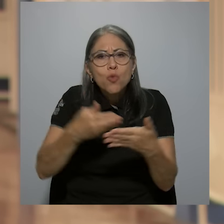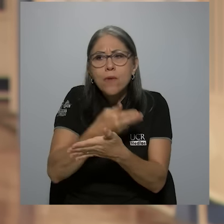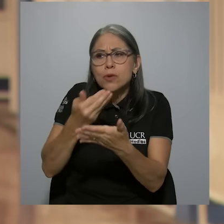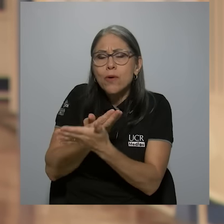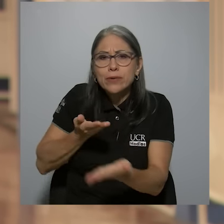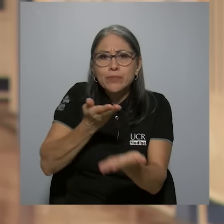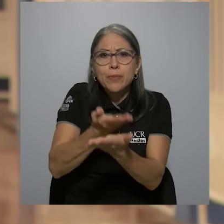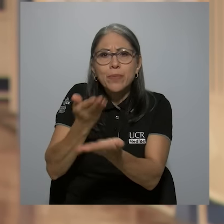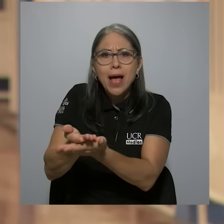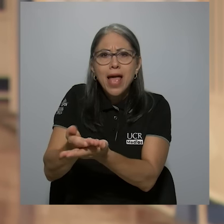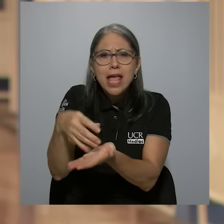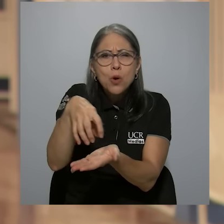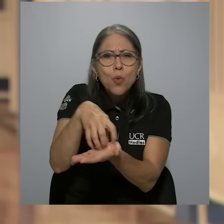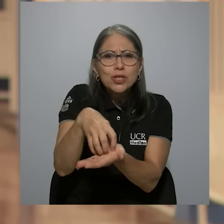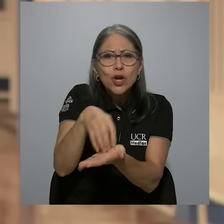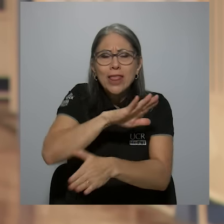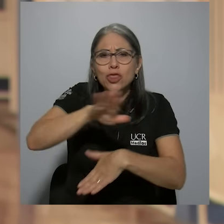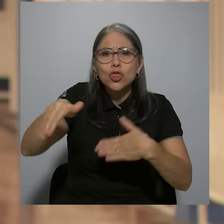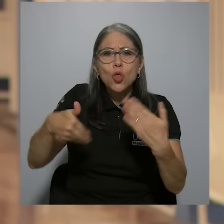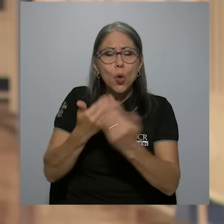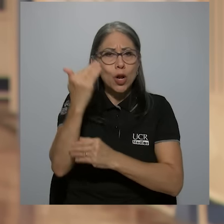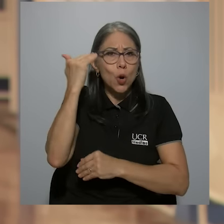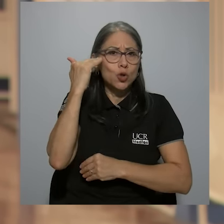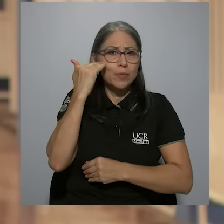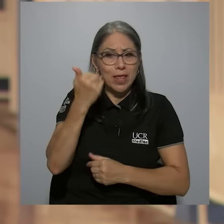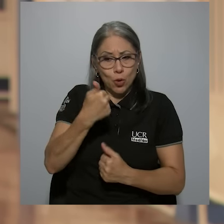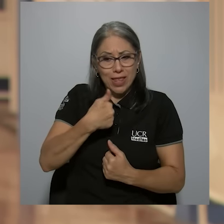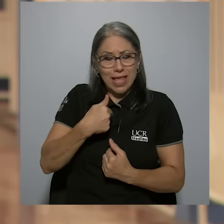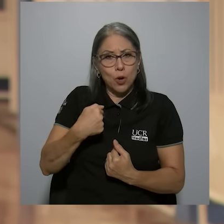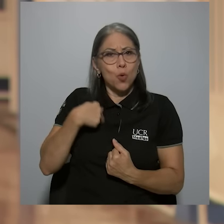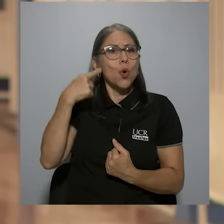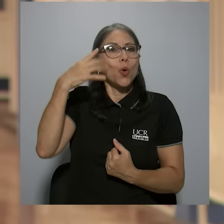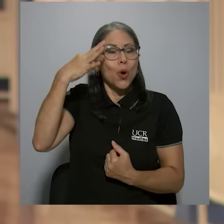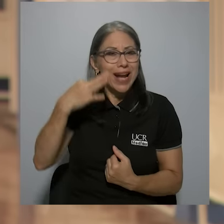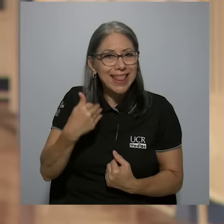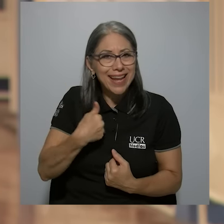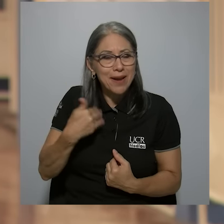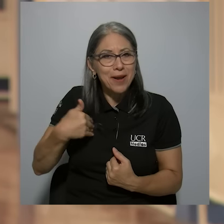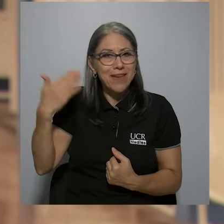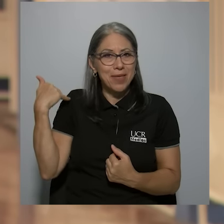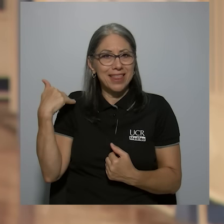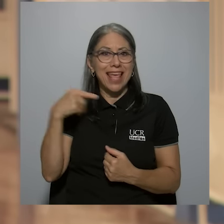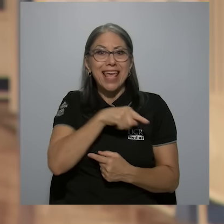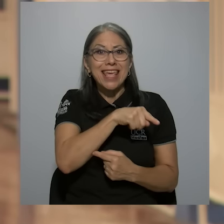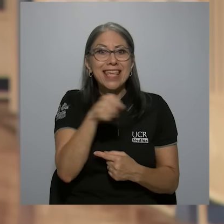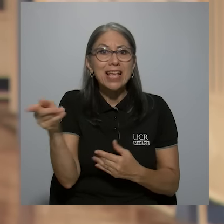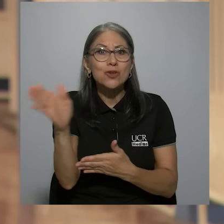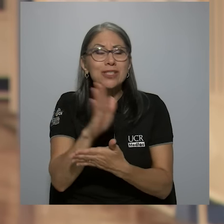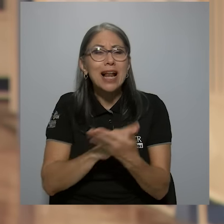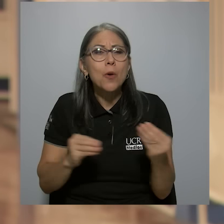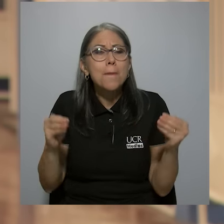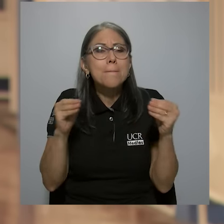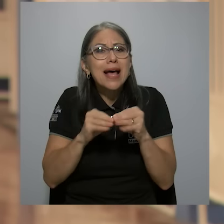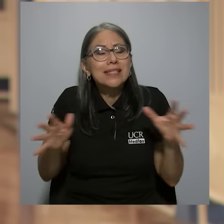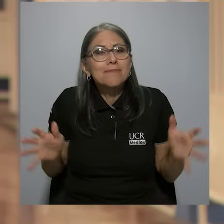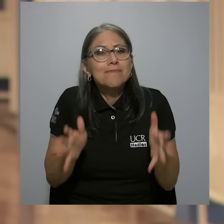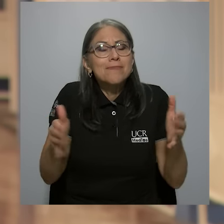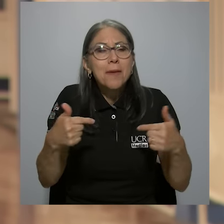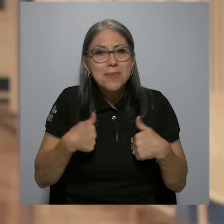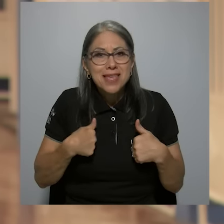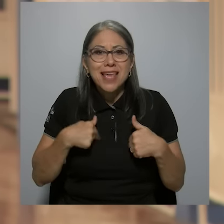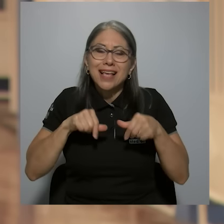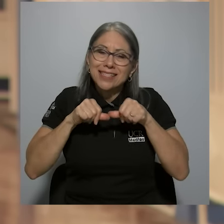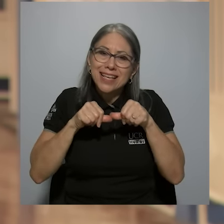postulados que cuestionan todo el conocimiento que uno cree tener previamente. Y este proceso tan cambiante y dinámico es algo de lo que más me inspira a